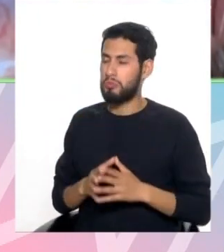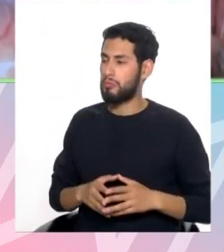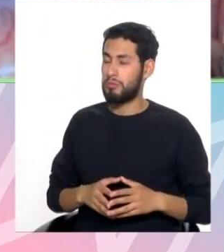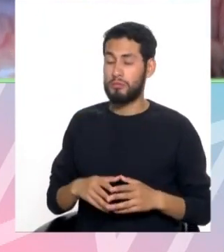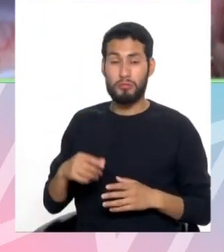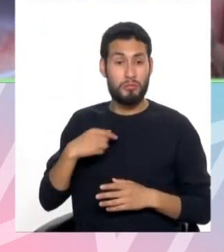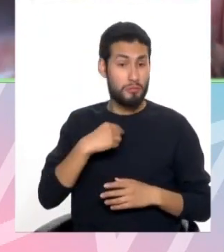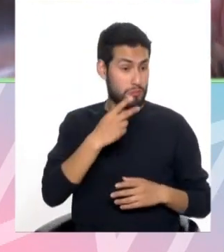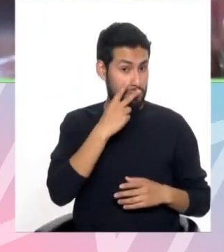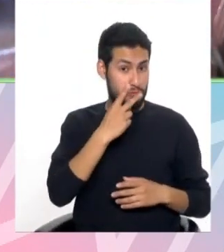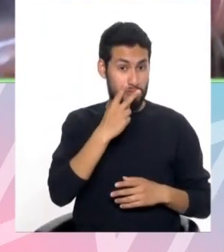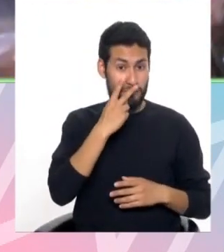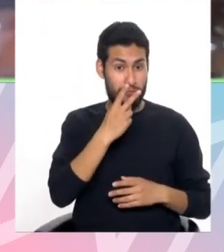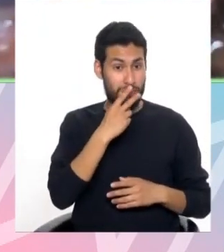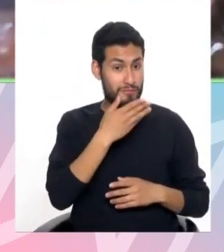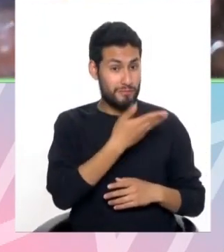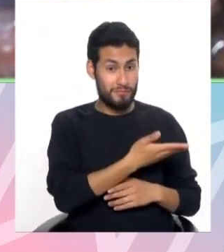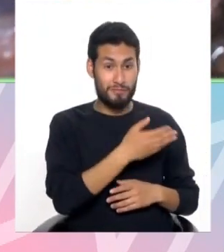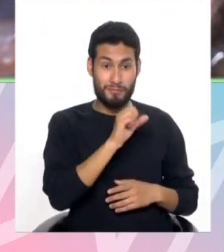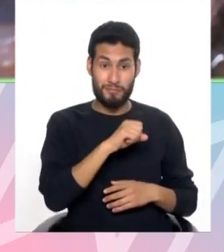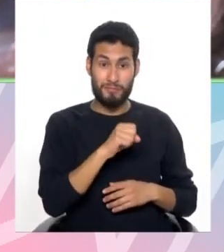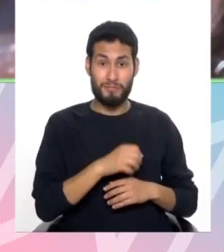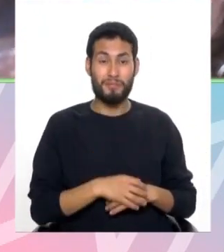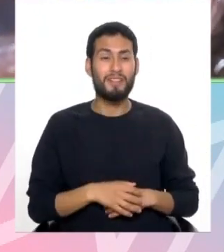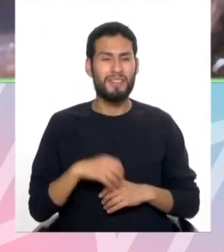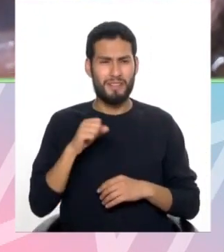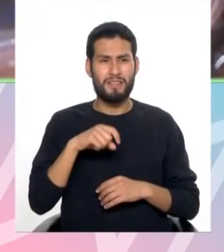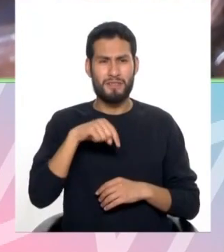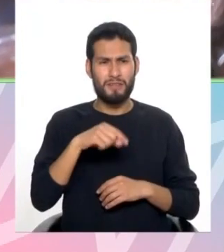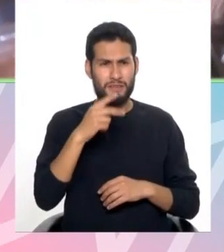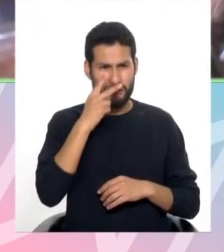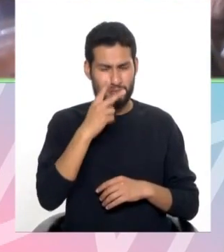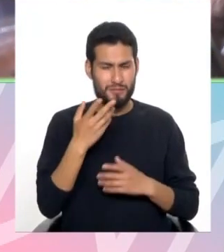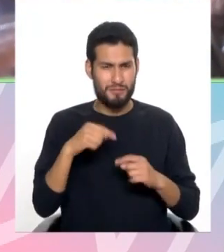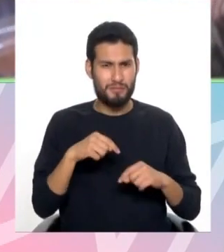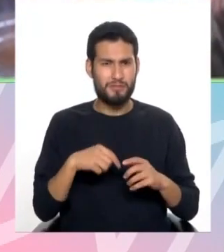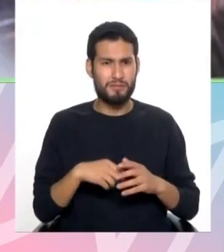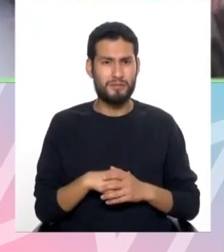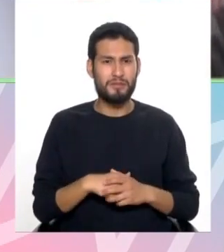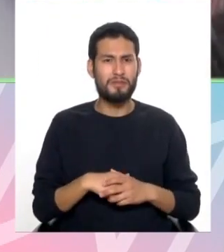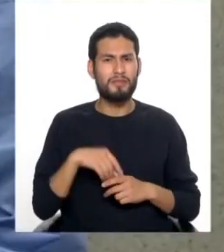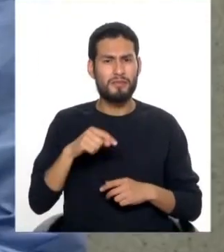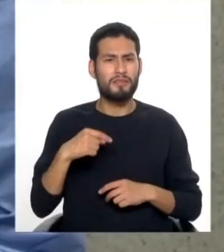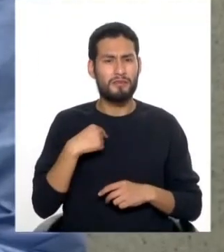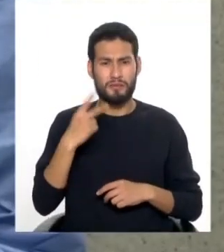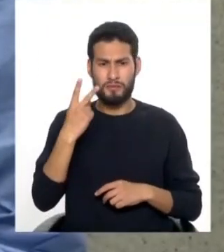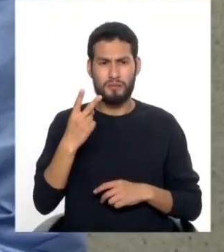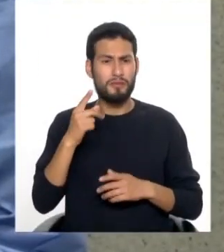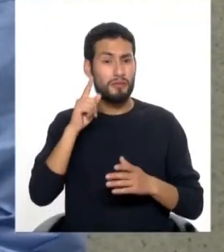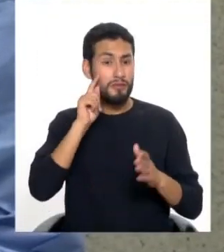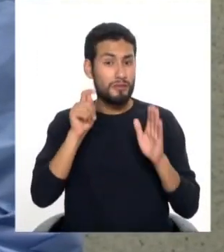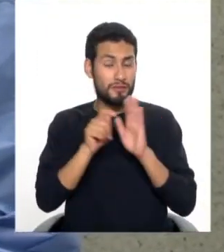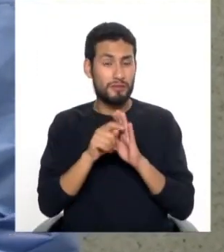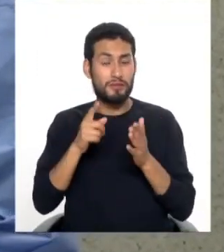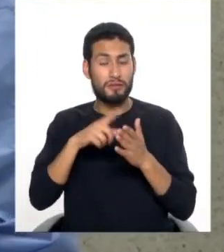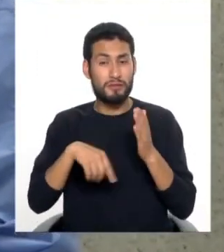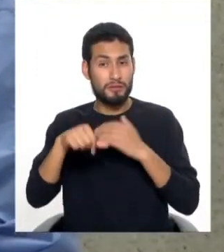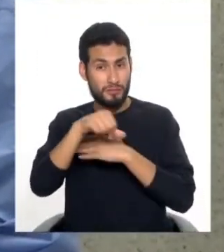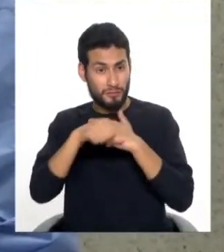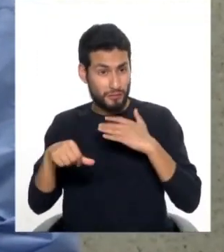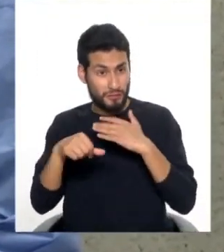estamos observando precisamente en este instante. Ahorita es el equipo de facomulsificación, solo. Los otros equipos que es como cirugía,